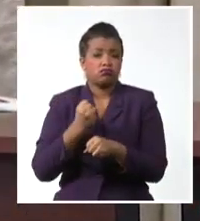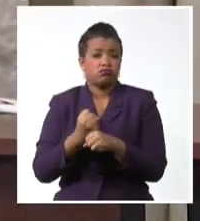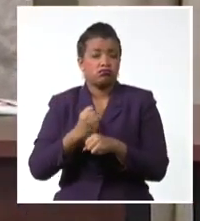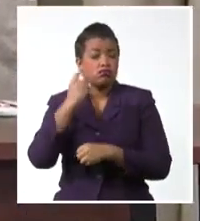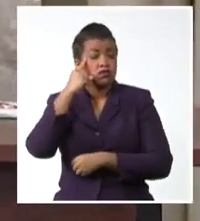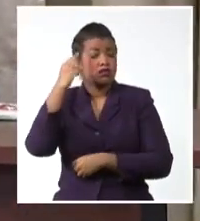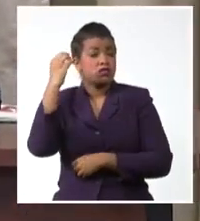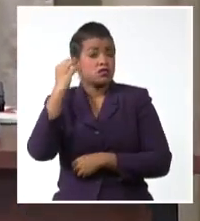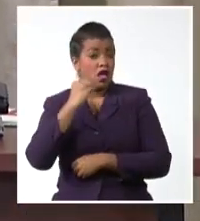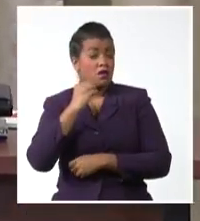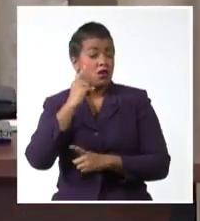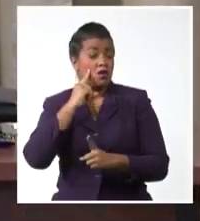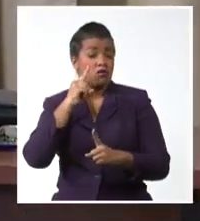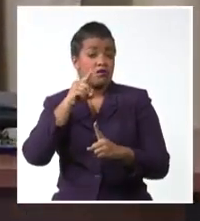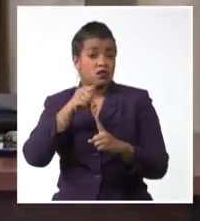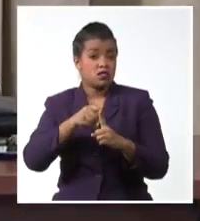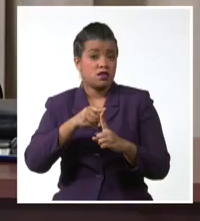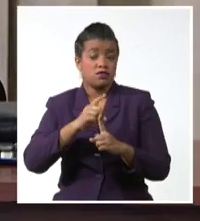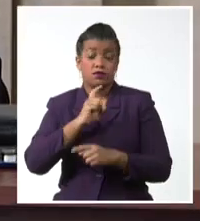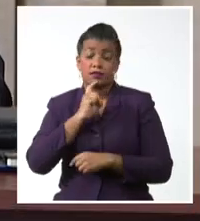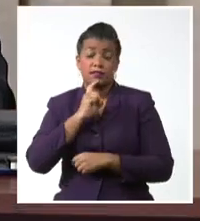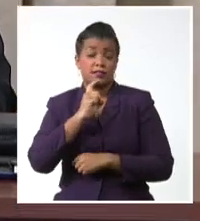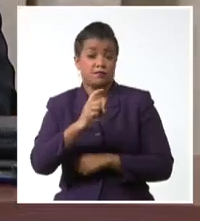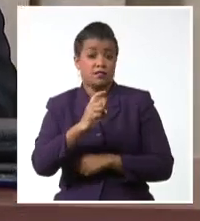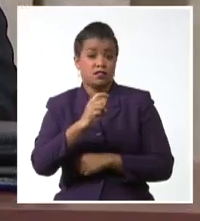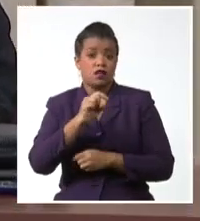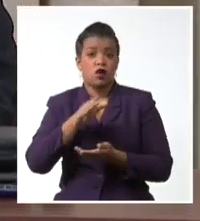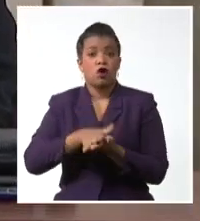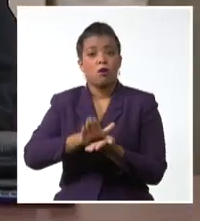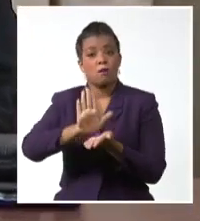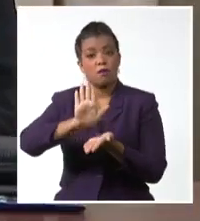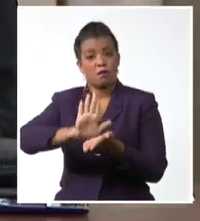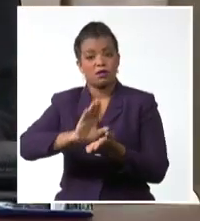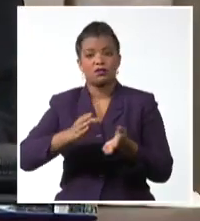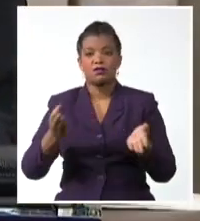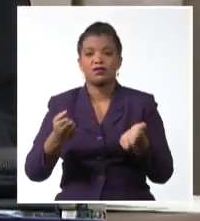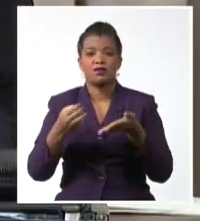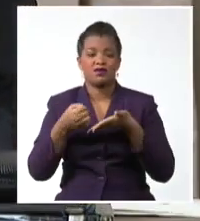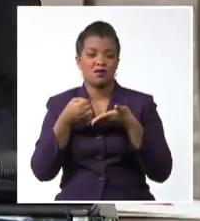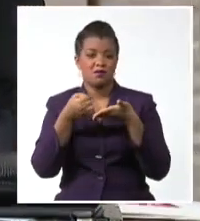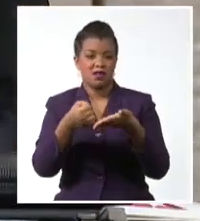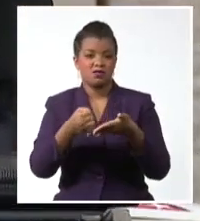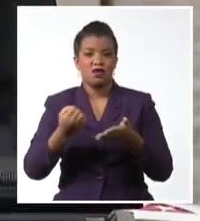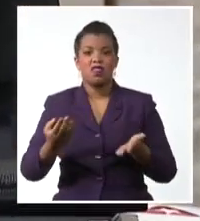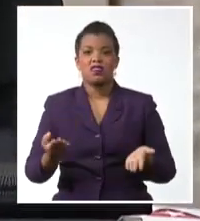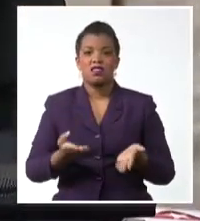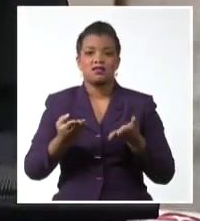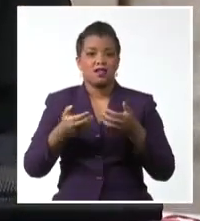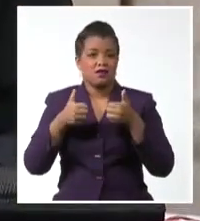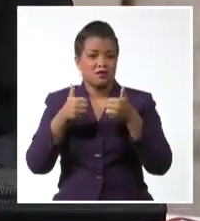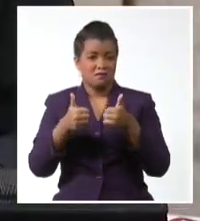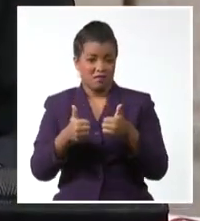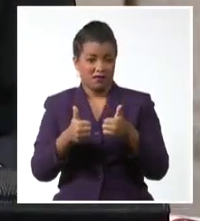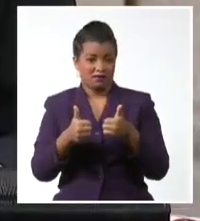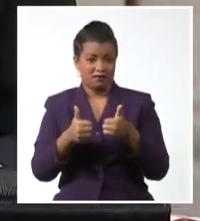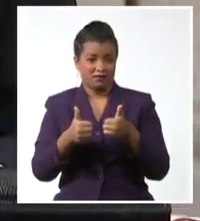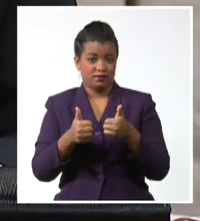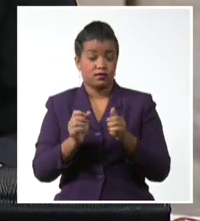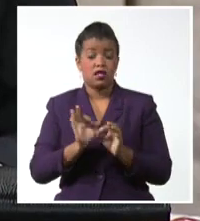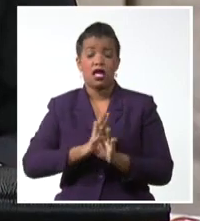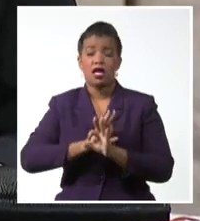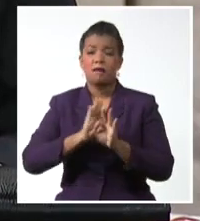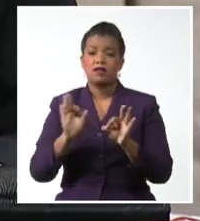de los enormes retos que entraña el compromiso de promover la cooperación y el desarrollo sostenible en la región especialmente